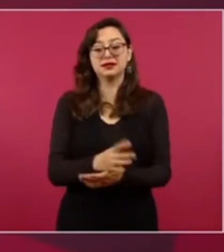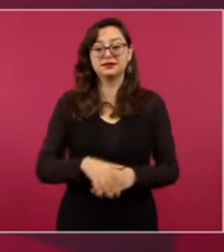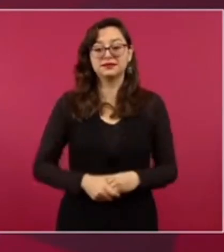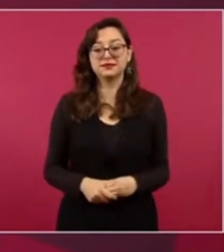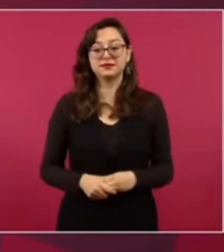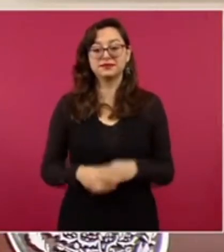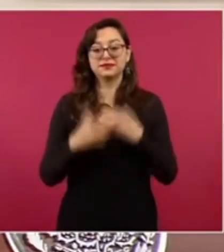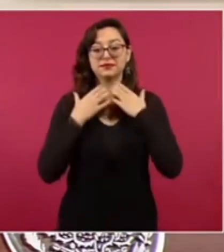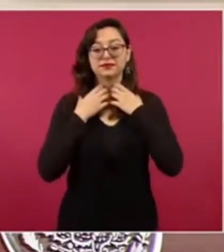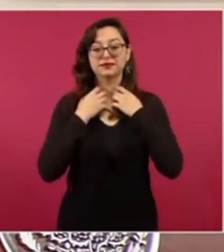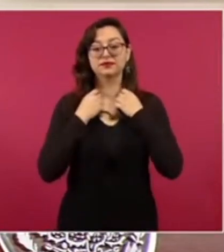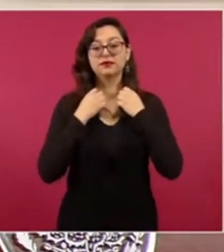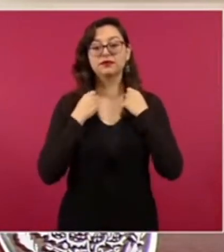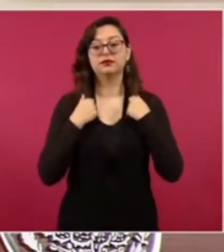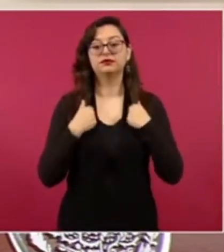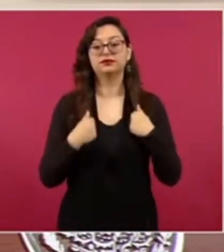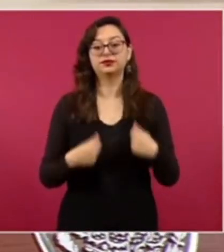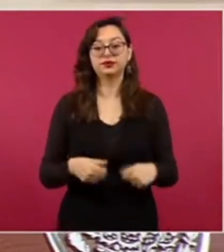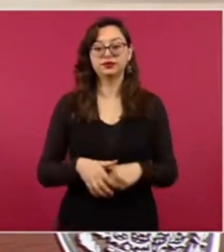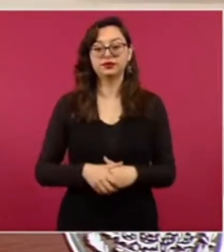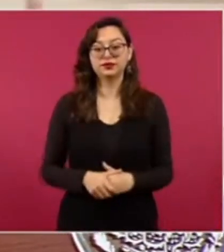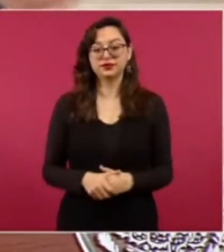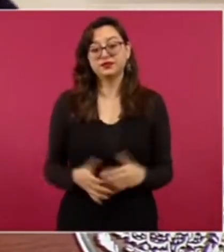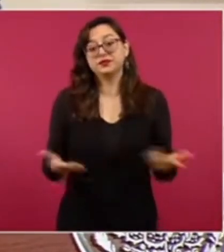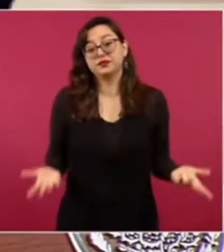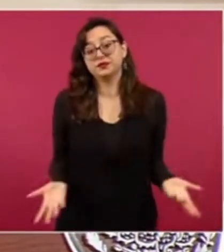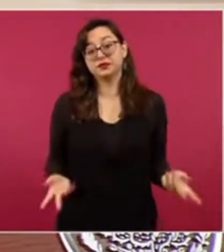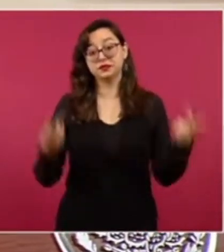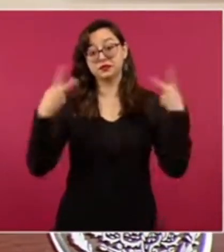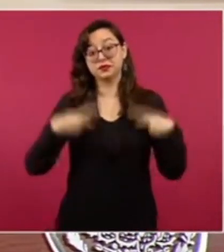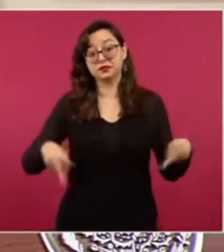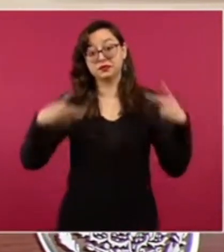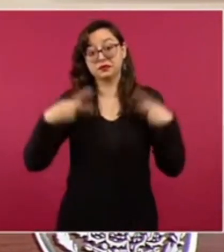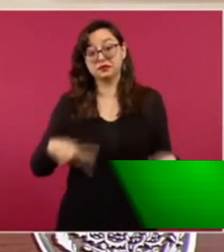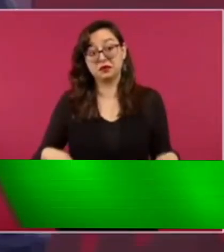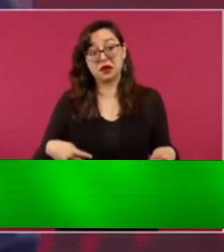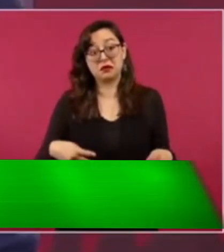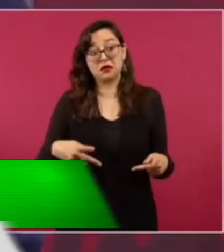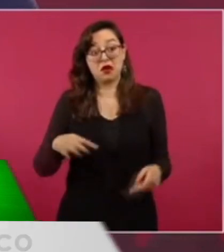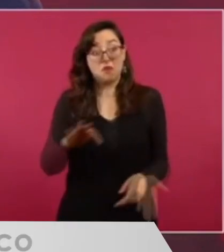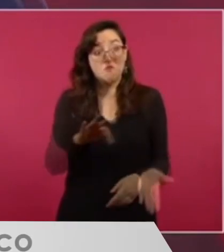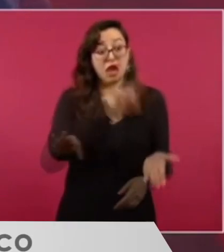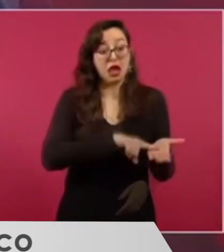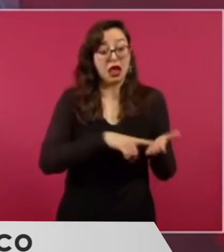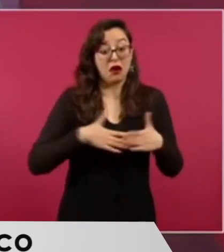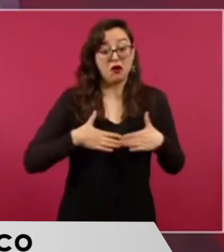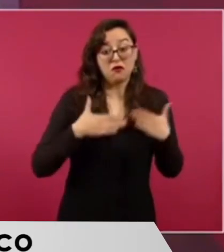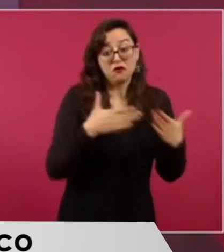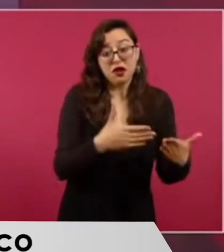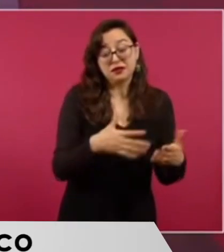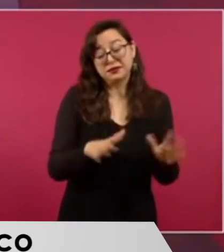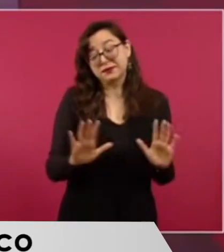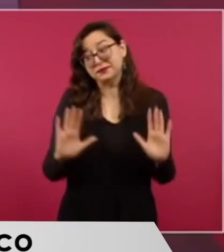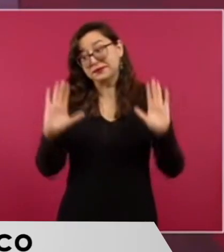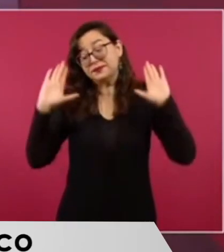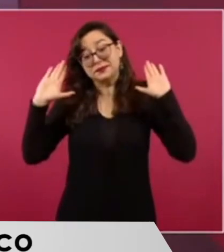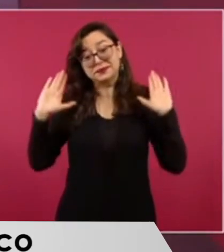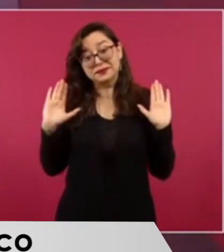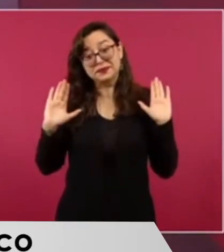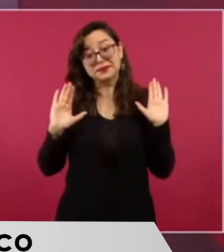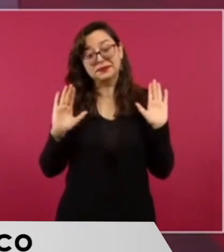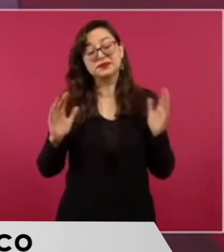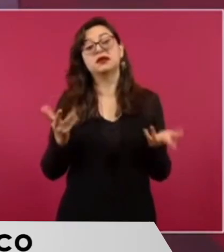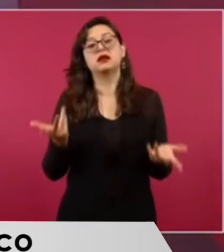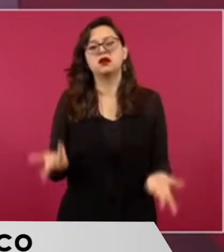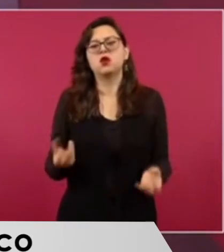demás sobre la asistencia, pues cada quien tiene su medición, pues